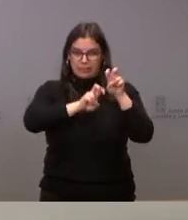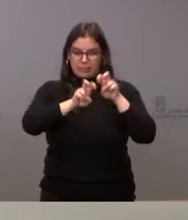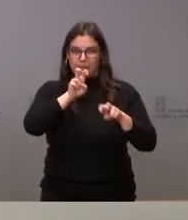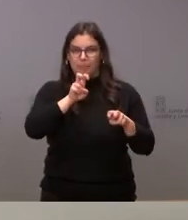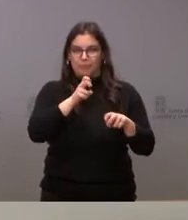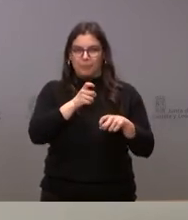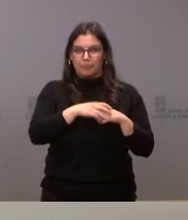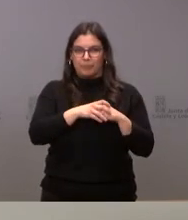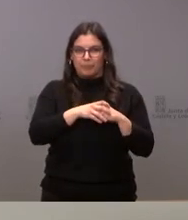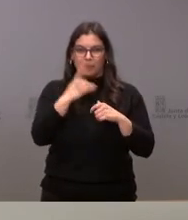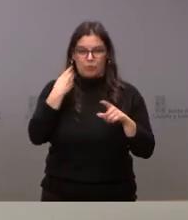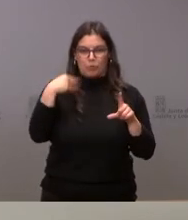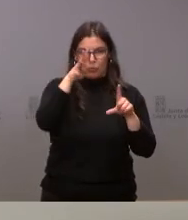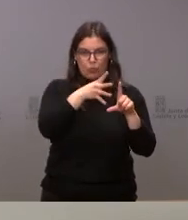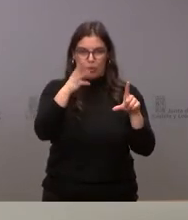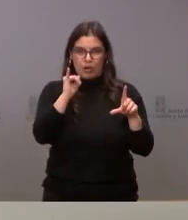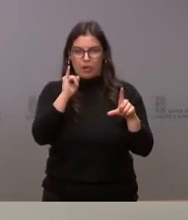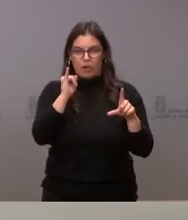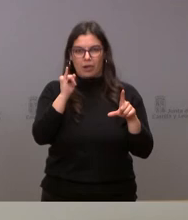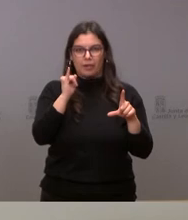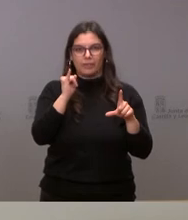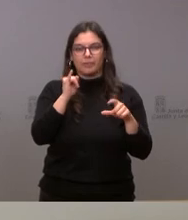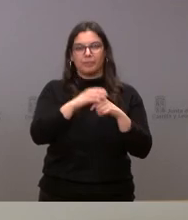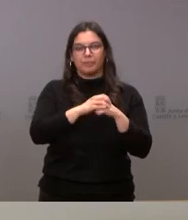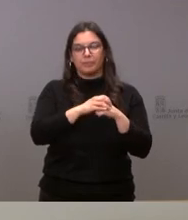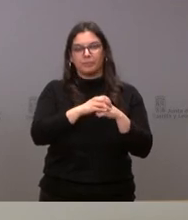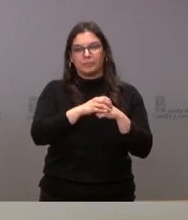Lo estoy viendo en el cuadro que tengo aquí a disposición de todas las exportaciones.